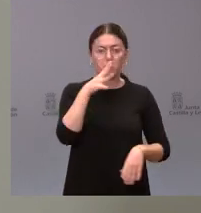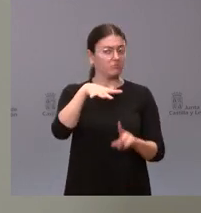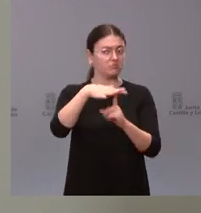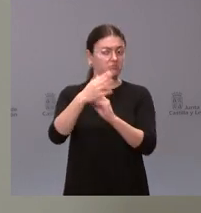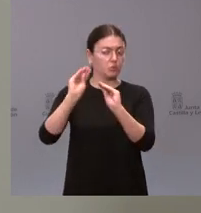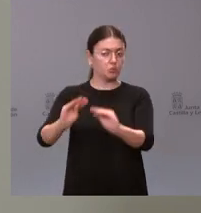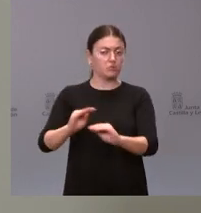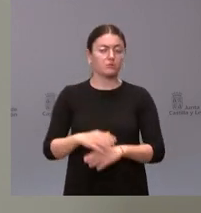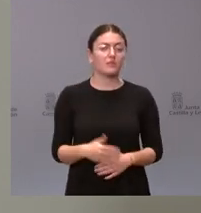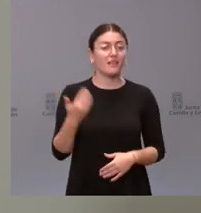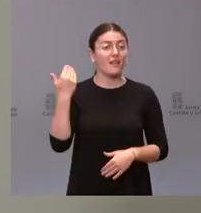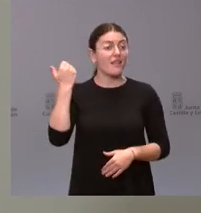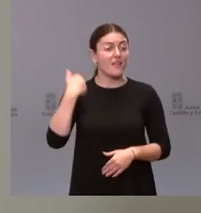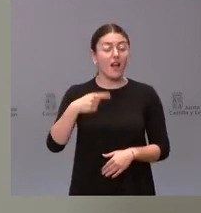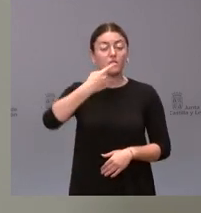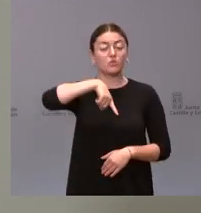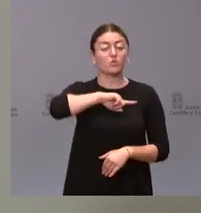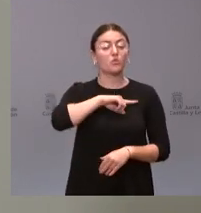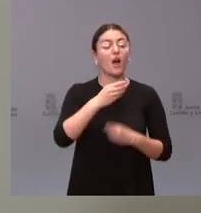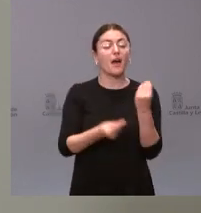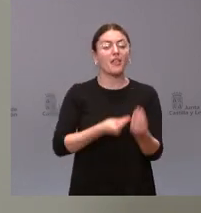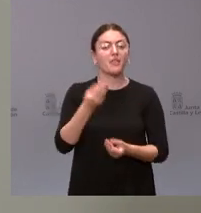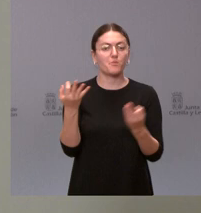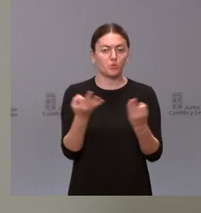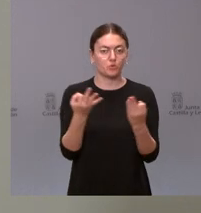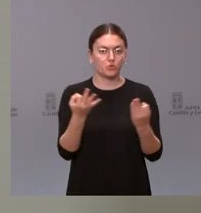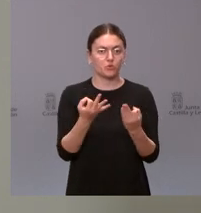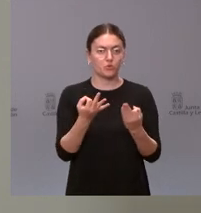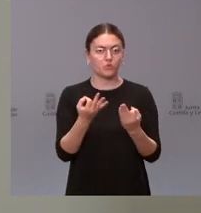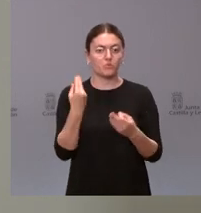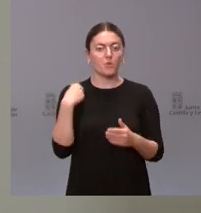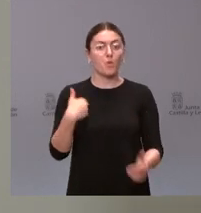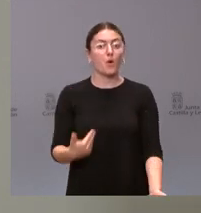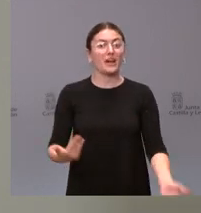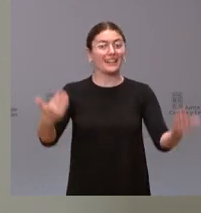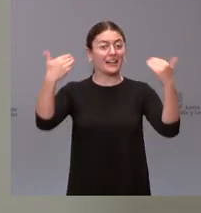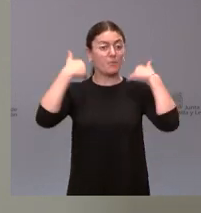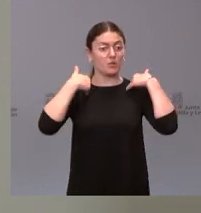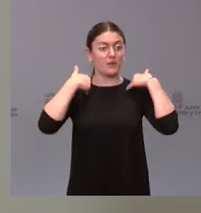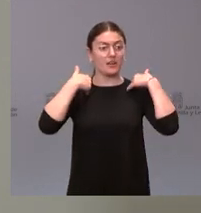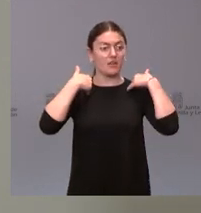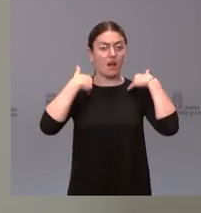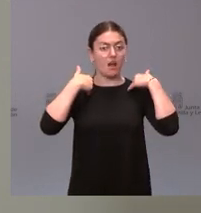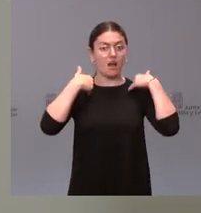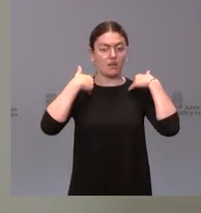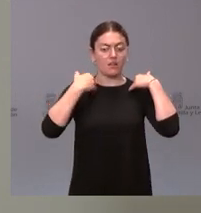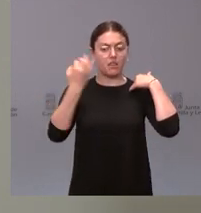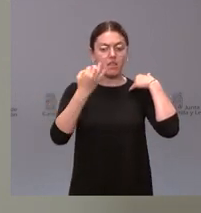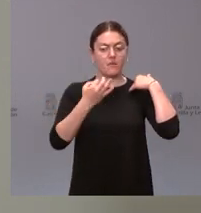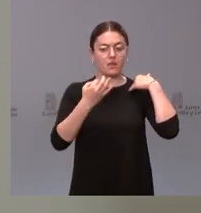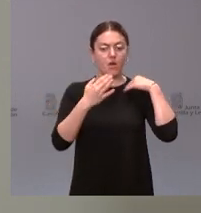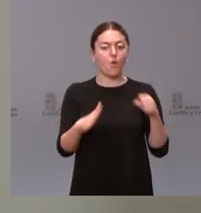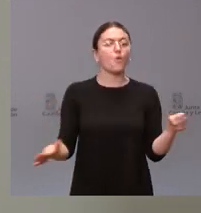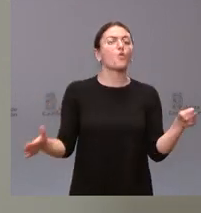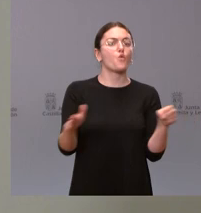a partir de ahí que es lo que hacemos nosotros que esta responsabilidad esté sin cubrir no esté sin cubrir perdón que esta responsabilidad no esté